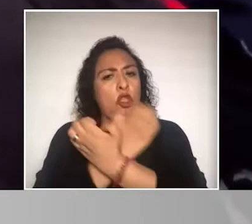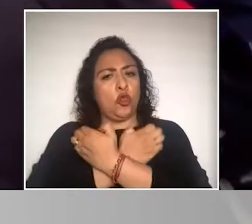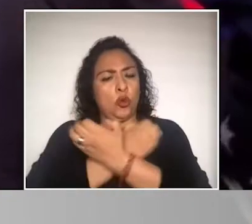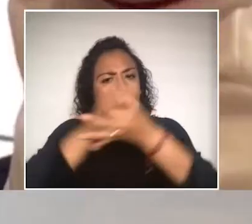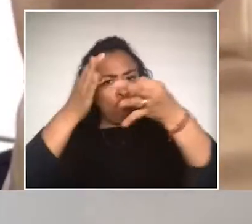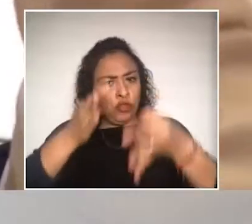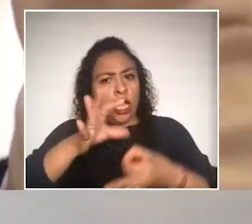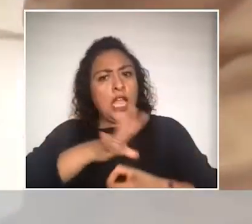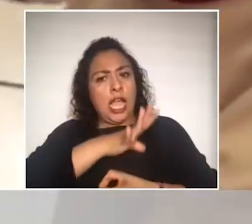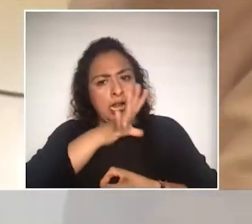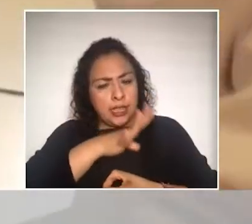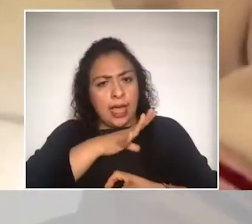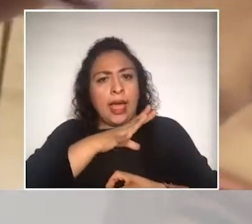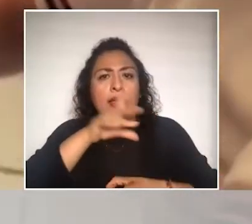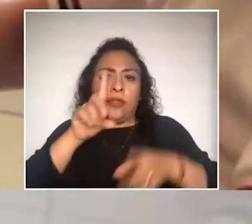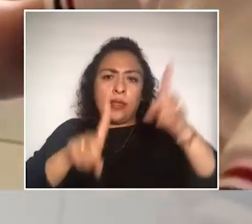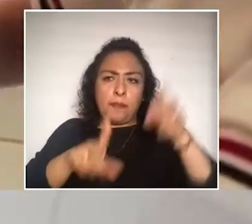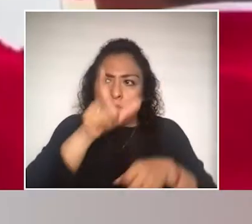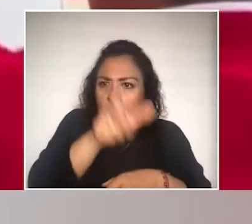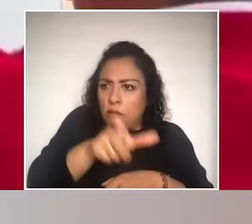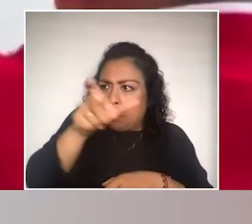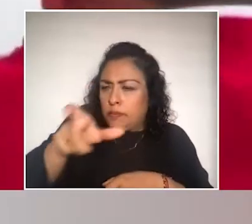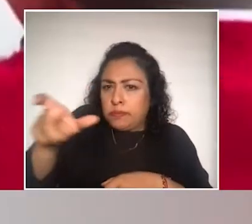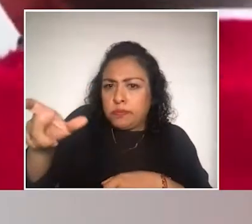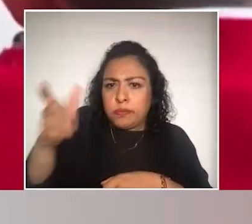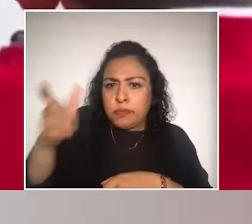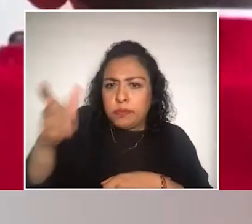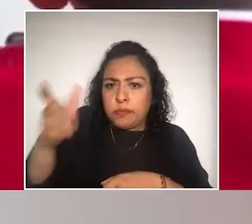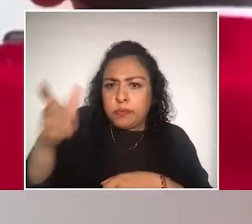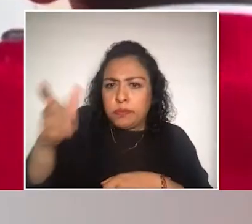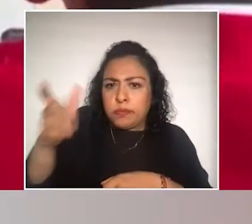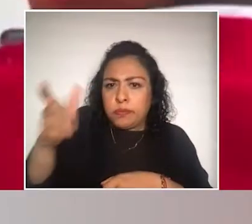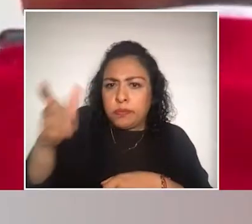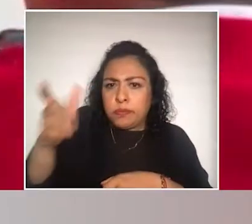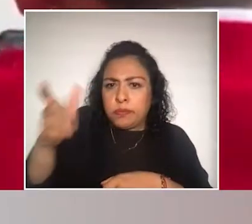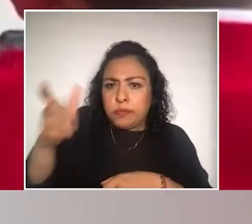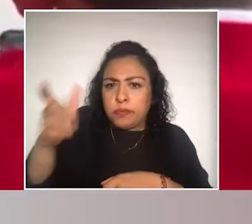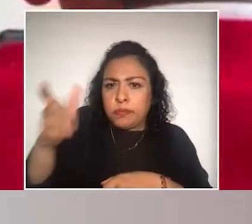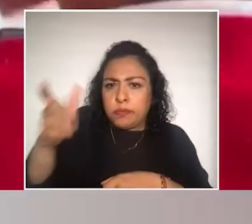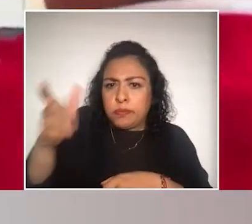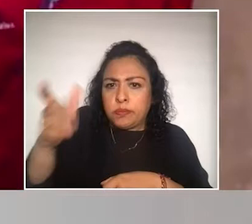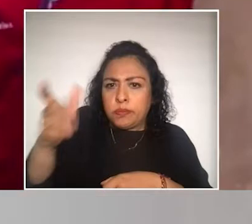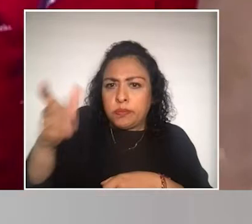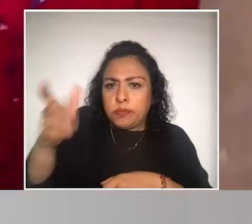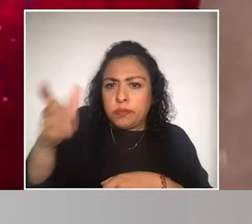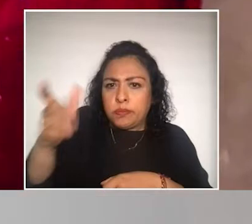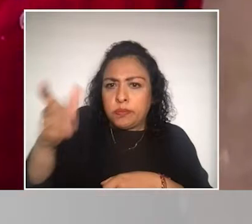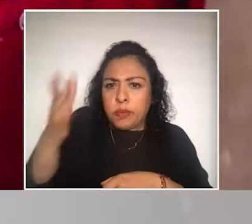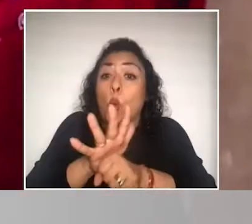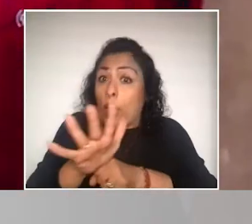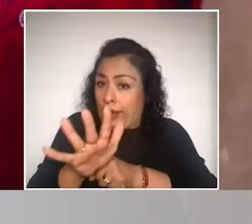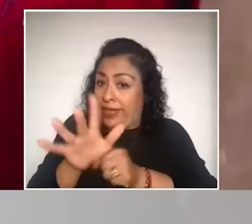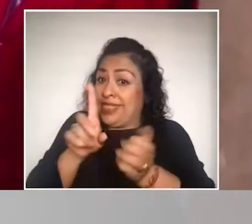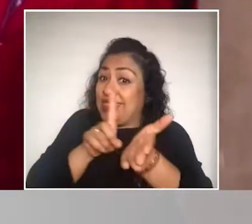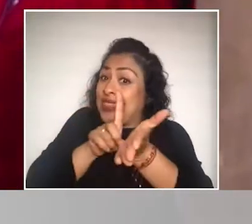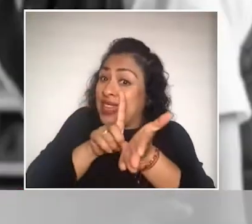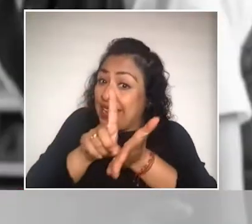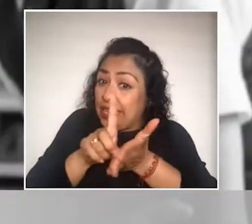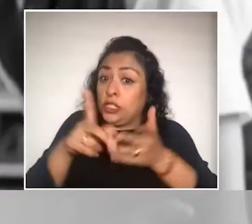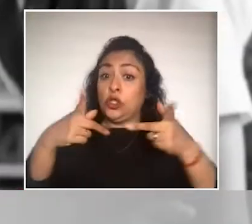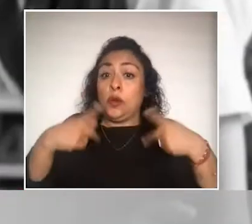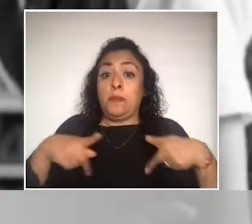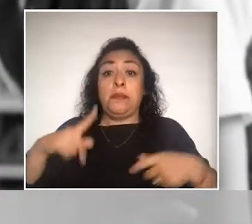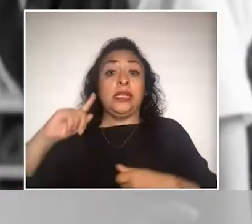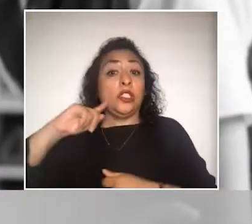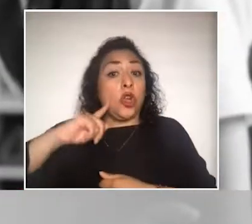a sus capacidades. Pero, muy importante, basándose en los derechos de las personas sordas y ofreciendo